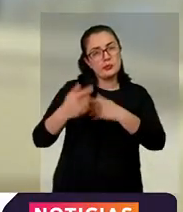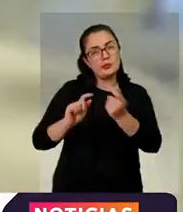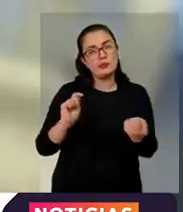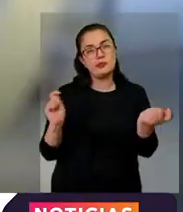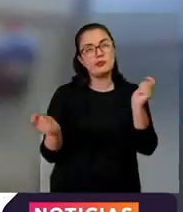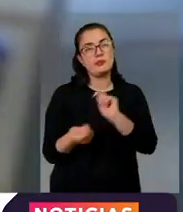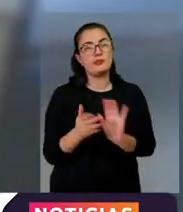nuevas medidas.